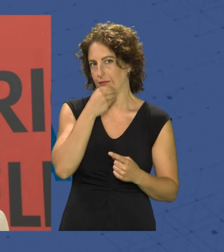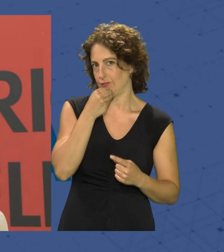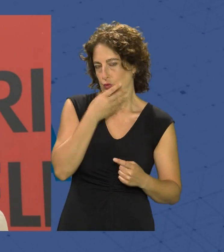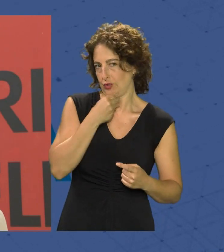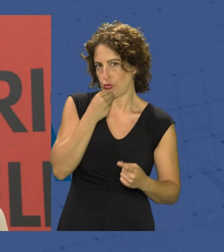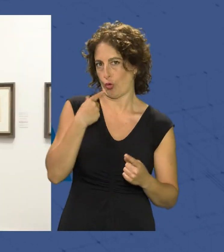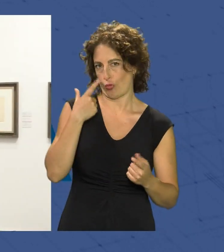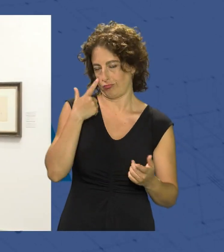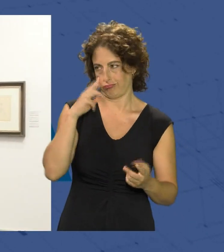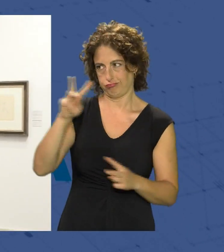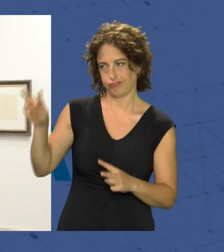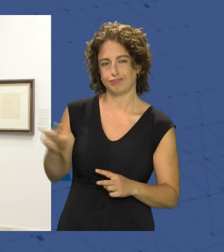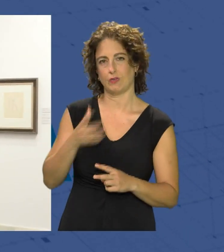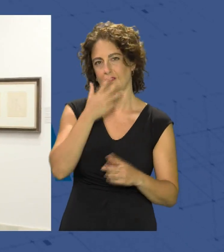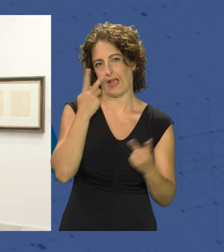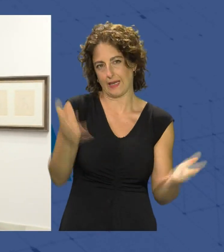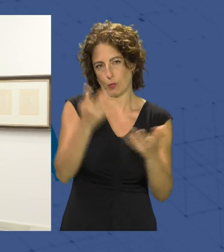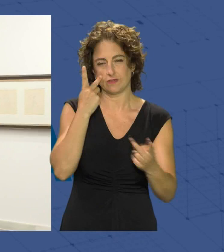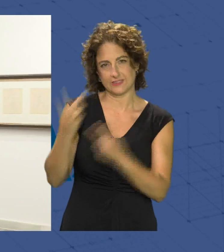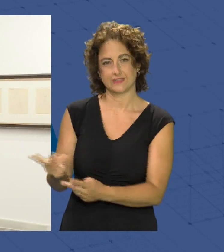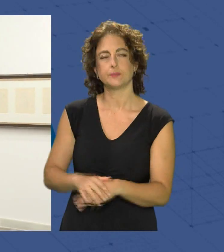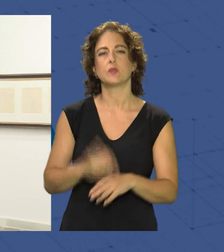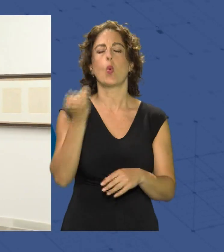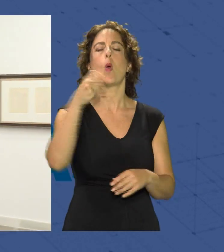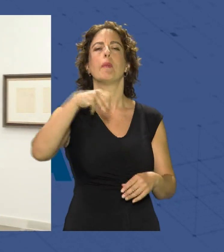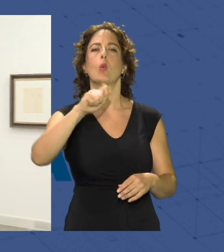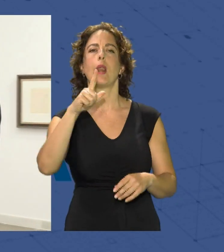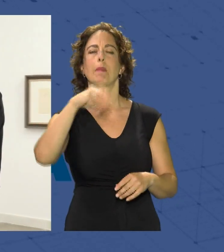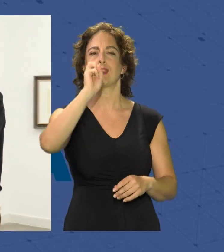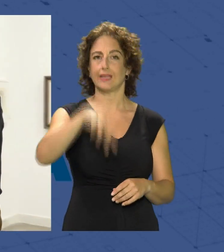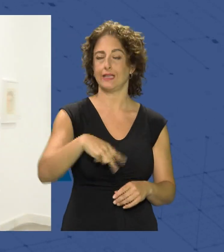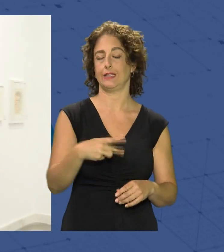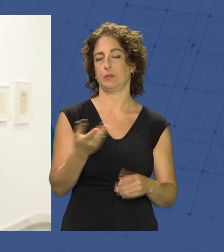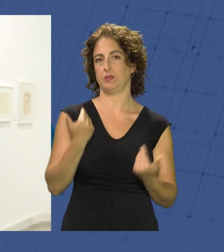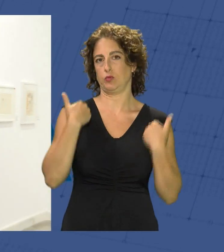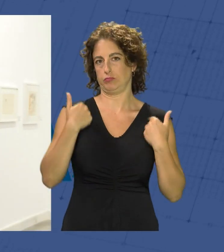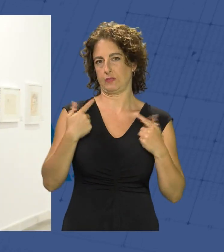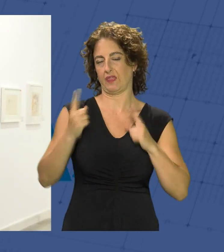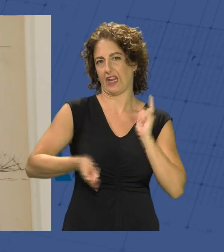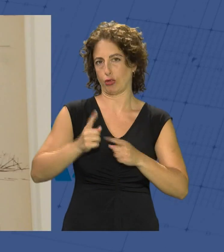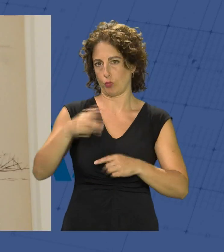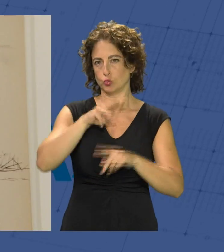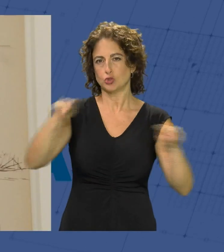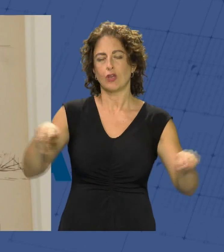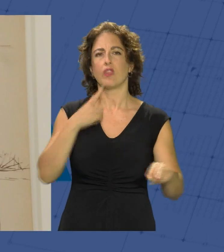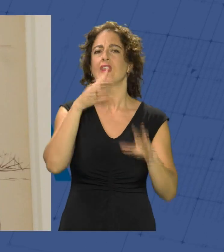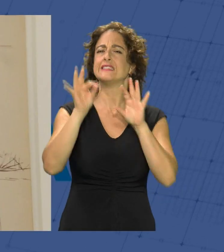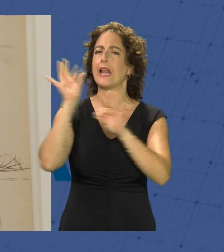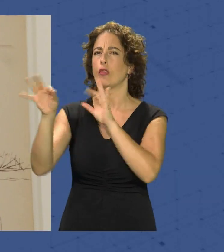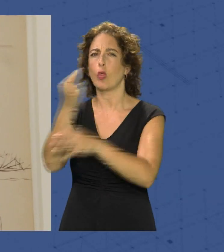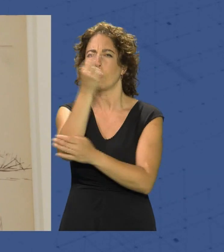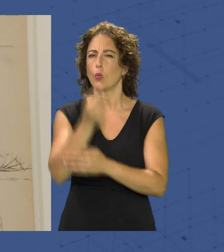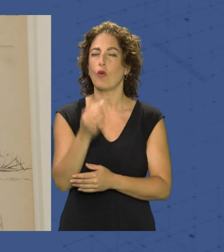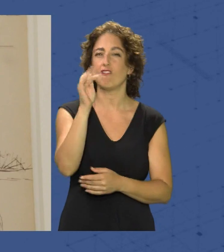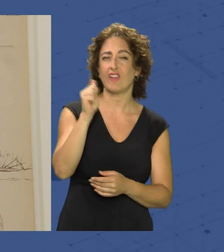animen a visitarlo por su parte Juan Manuel Martín director del museo y de la Fundación de Arte Ibañez Cosentino ha relatado que se trata de una selección de los dibujos que